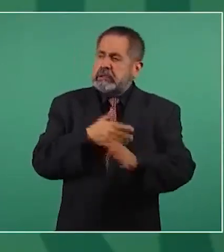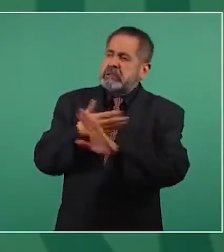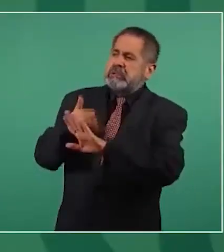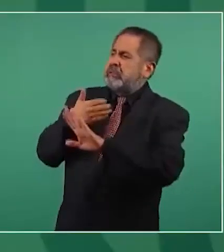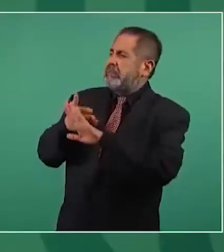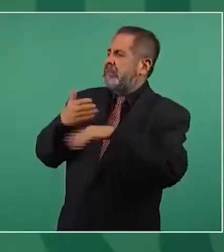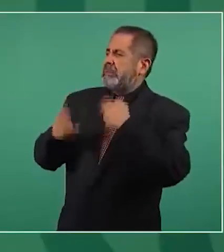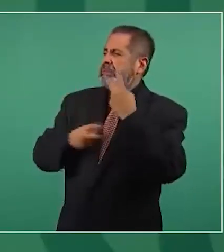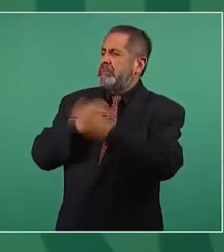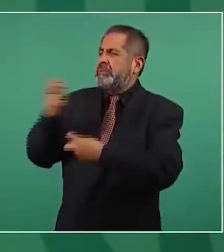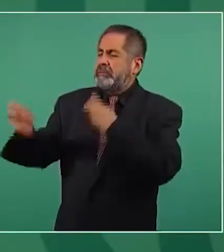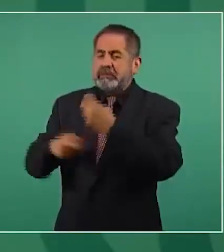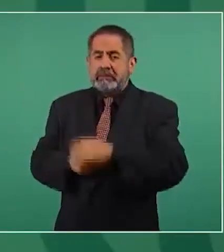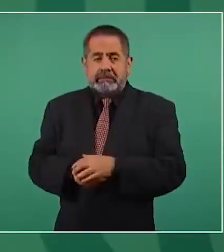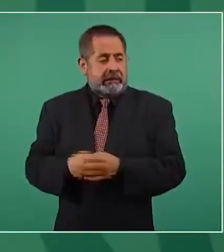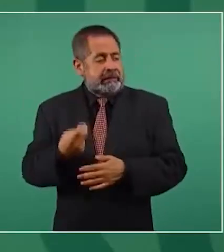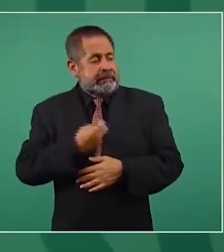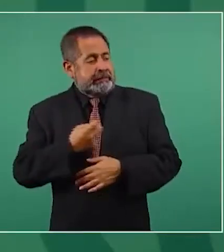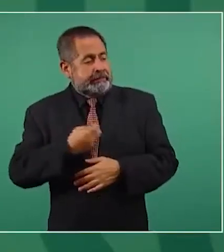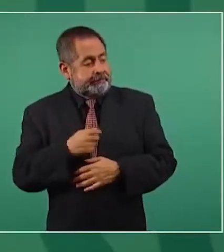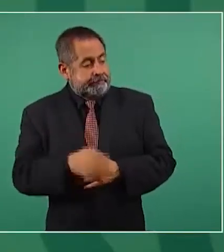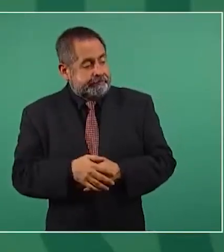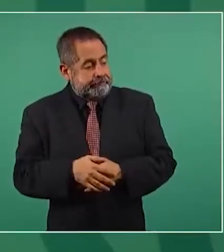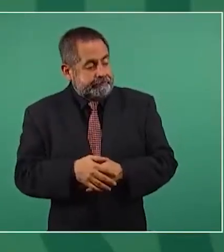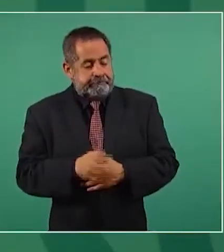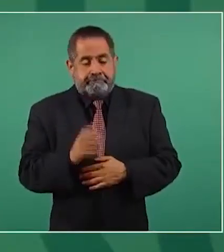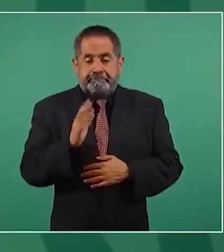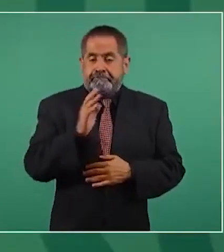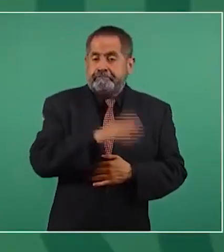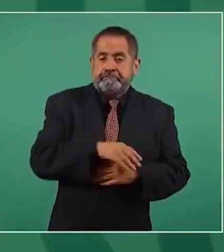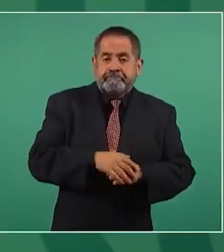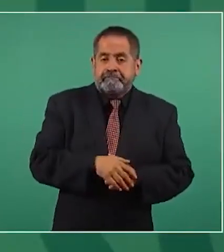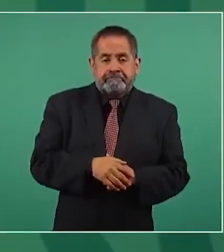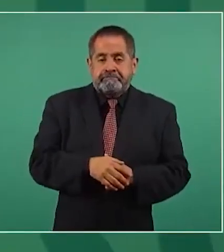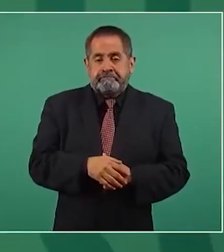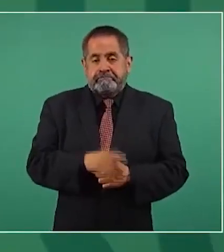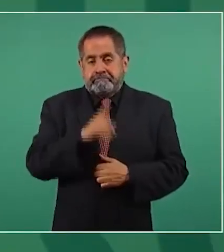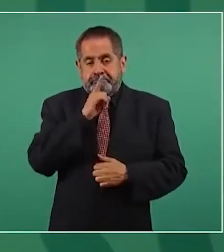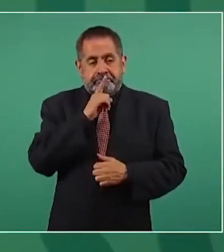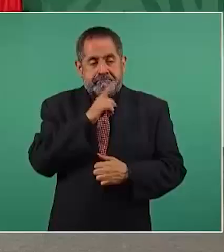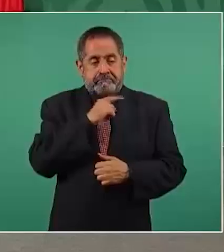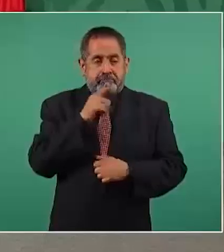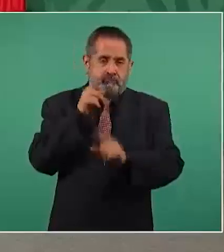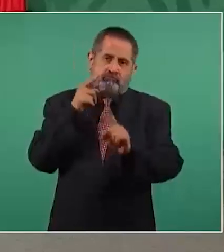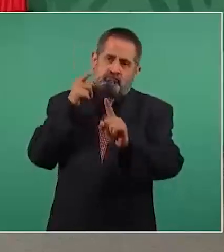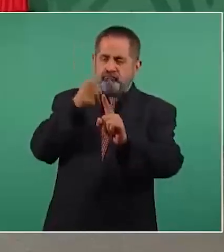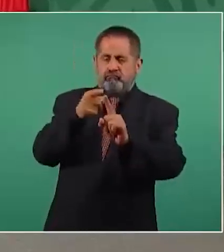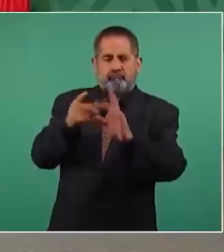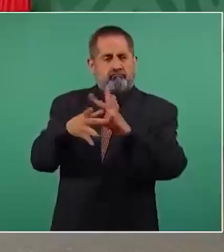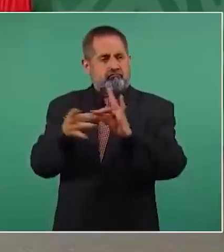perdido por completo la objetividad,